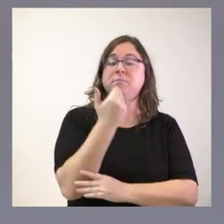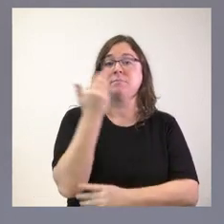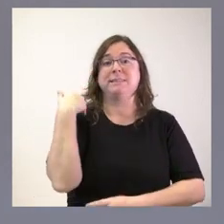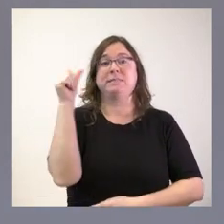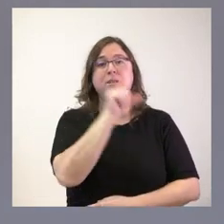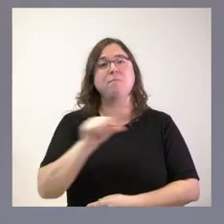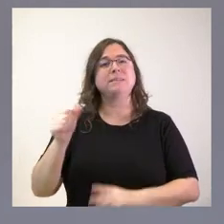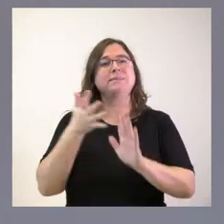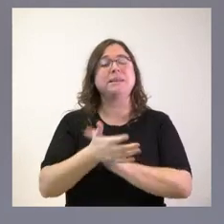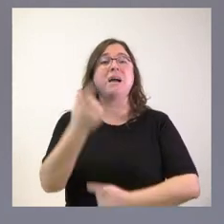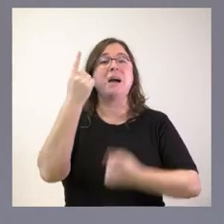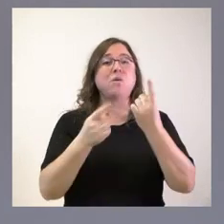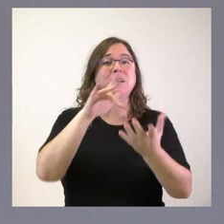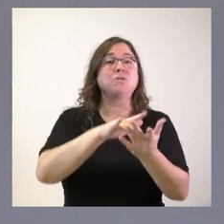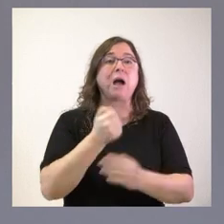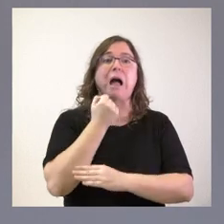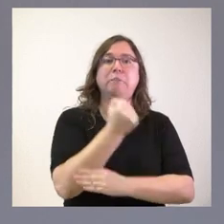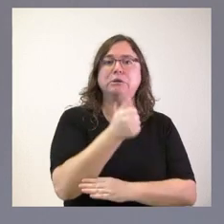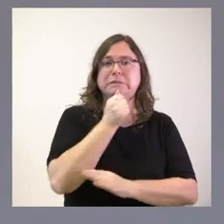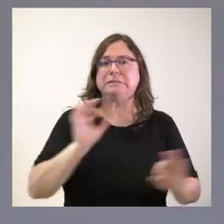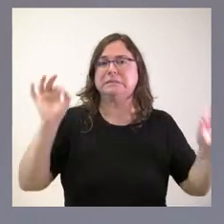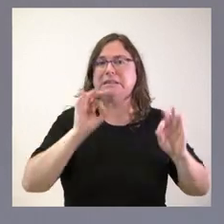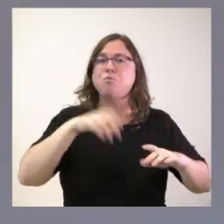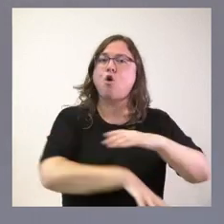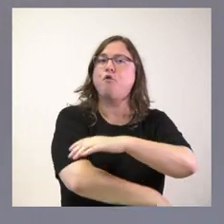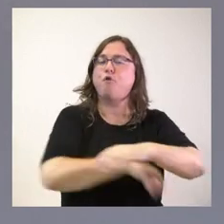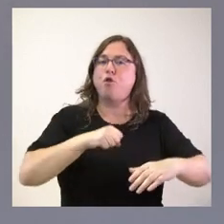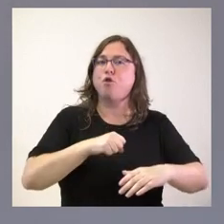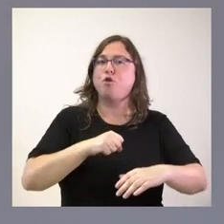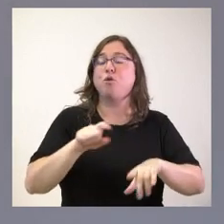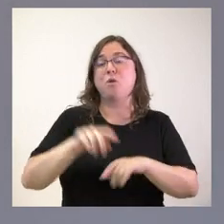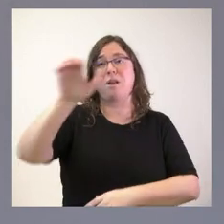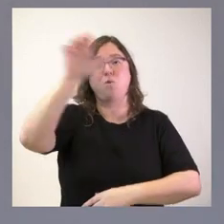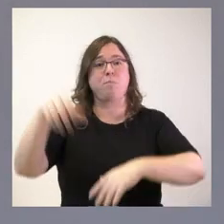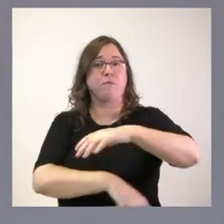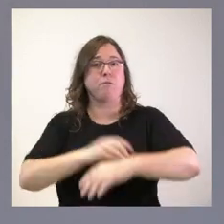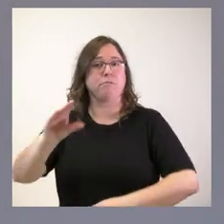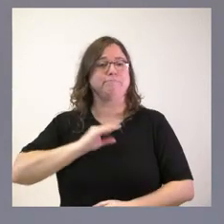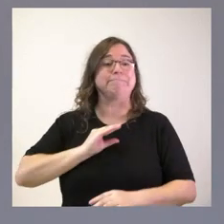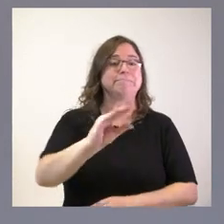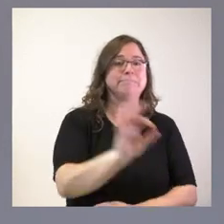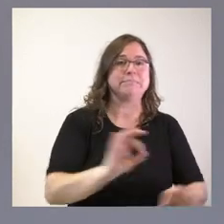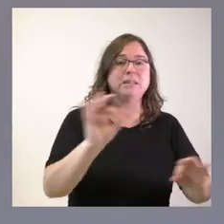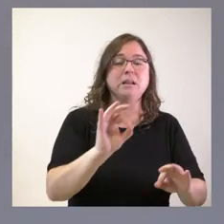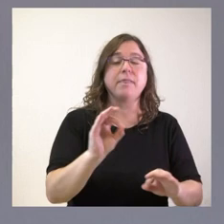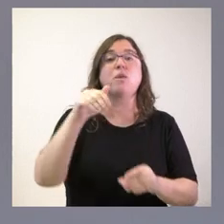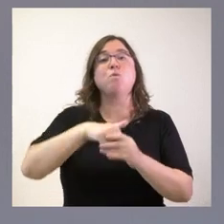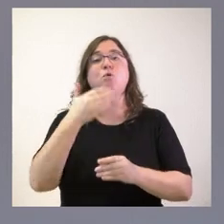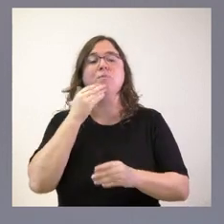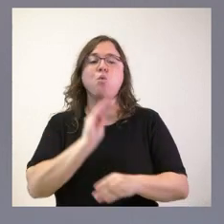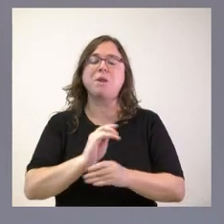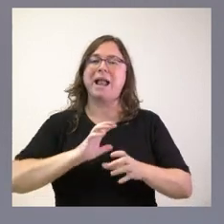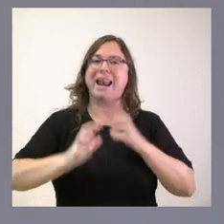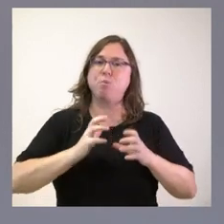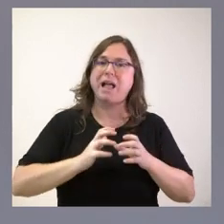semana, aquellas que no habían sido objeto de apoyo como consecuencia de los fondos que recibimos de la Unión Europea. Y en este caso incluye el cultivo de la remolacha, la